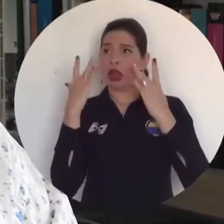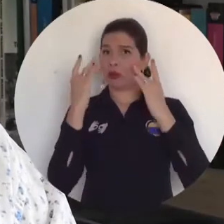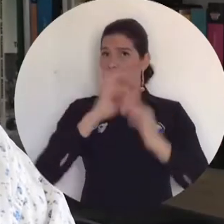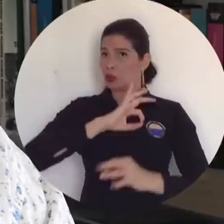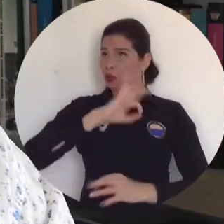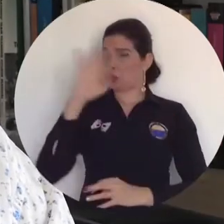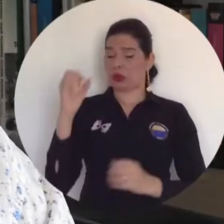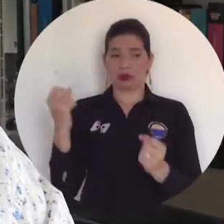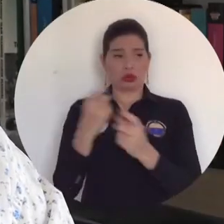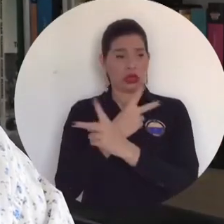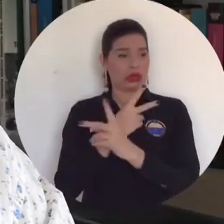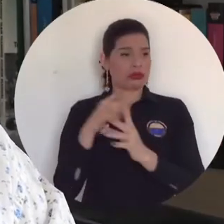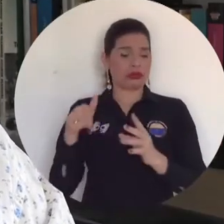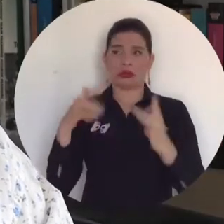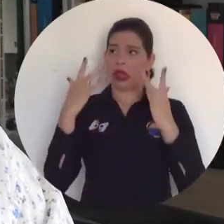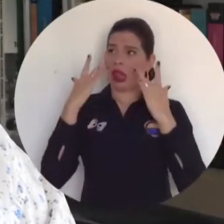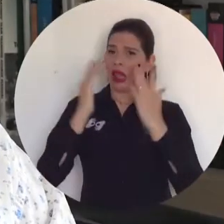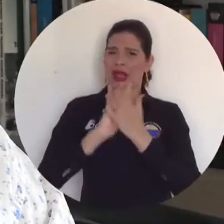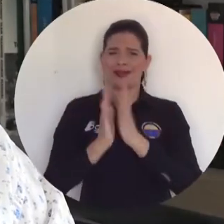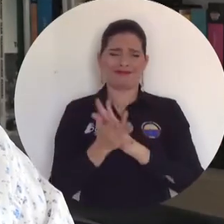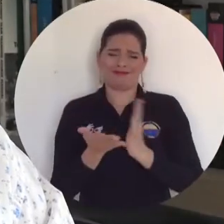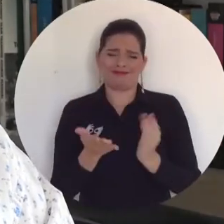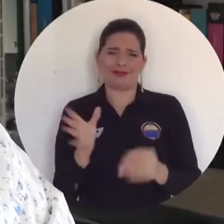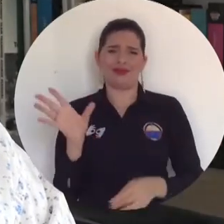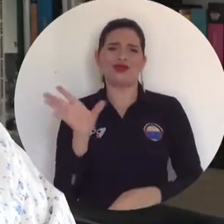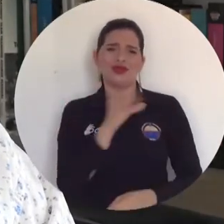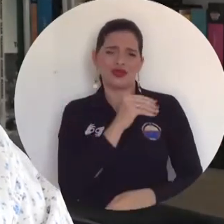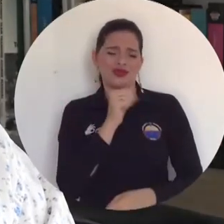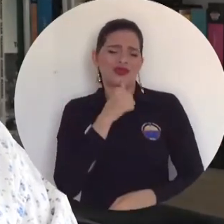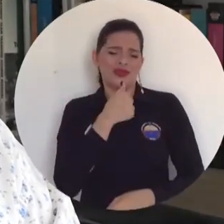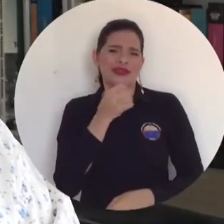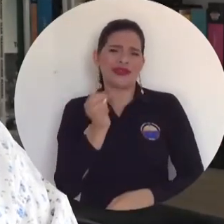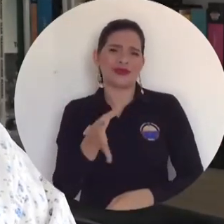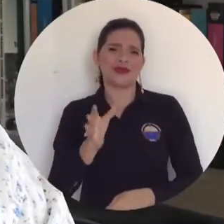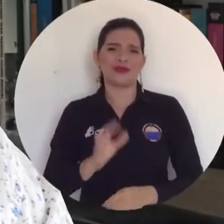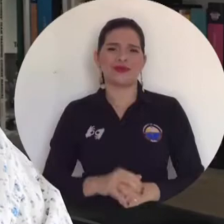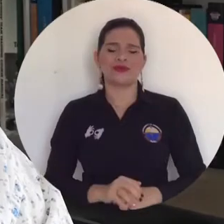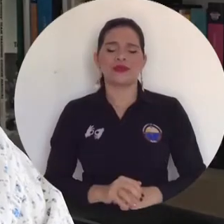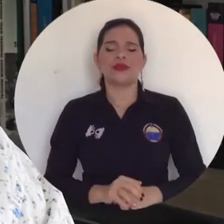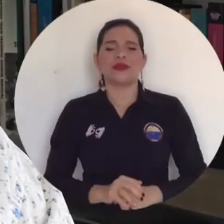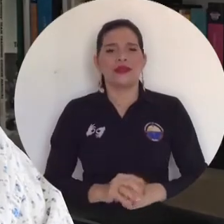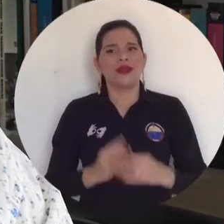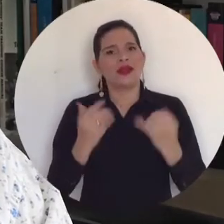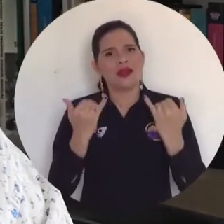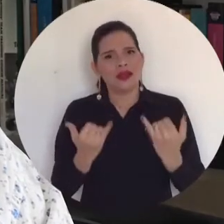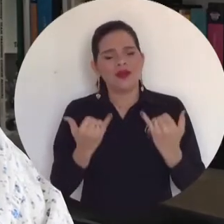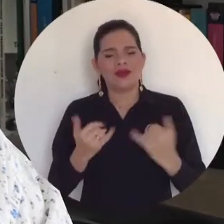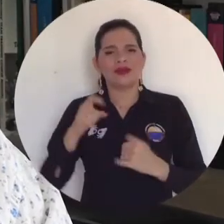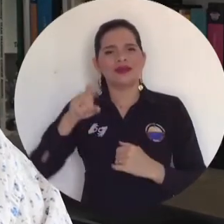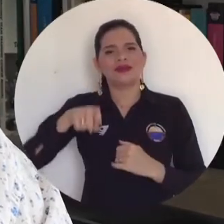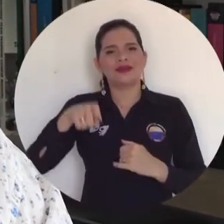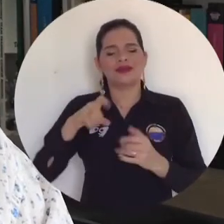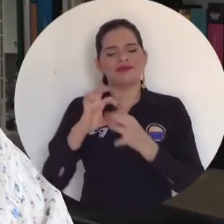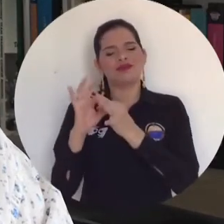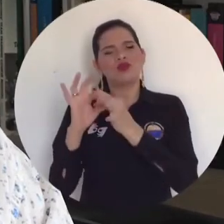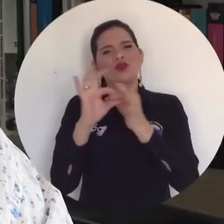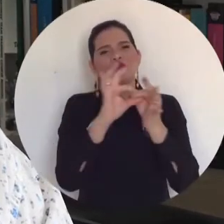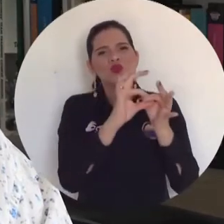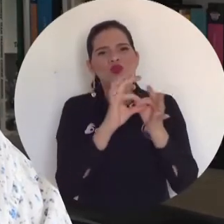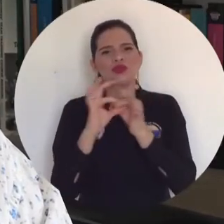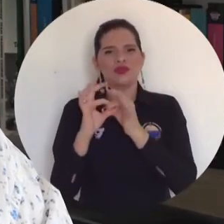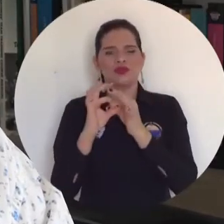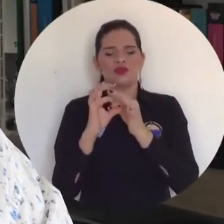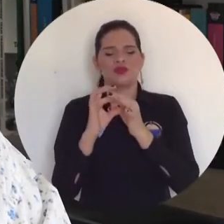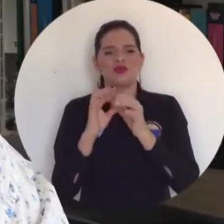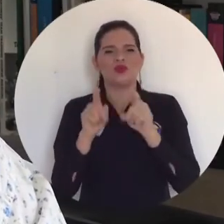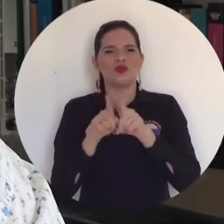sufrido la violencia. Este es el momento de unirnos, este es el momento de acompañarnos, este es el momento de